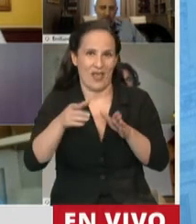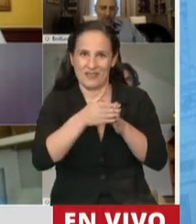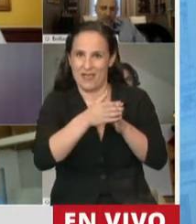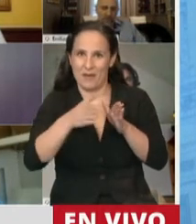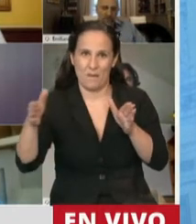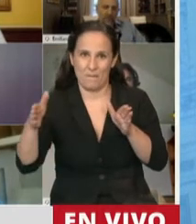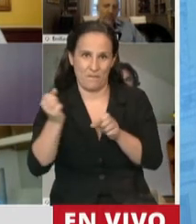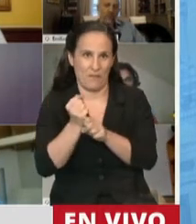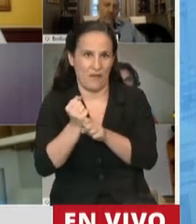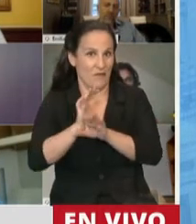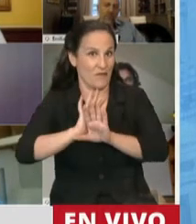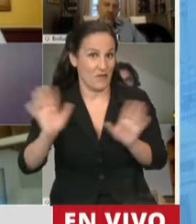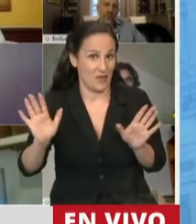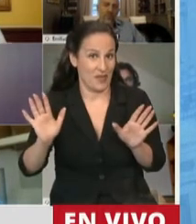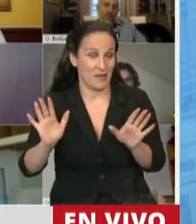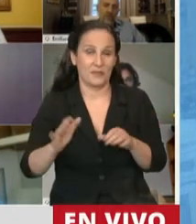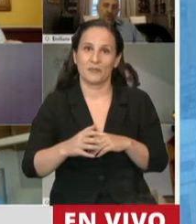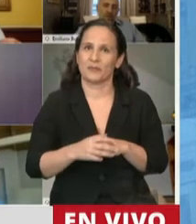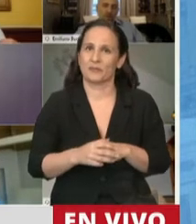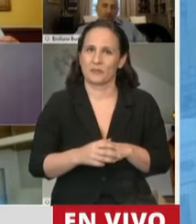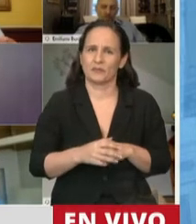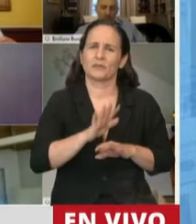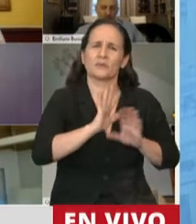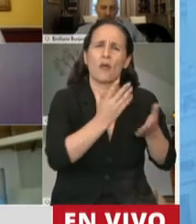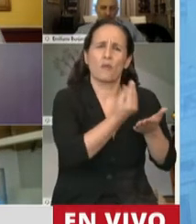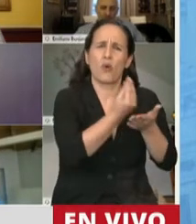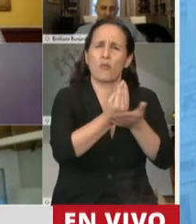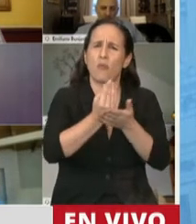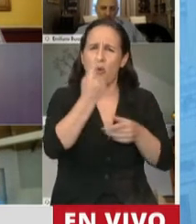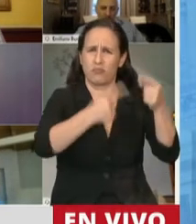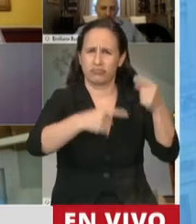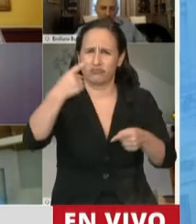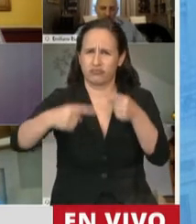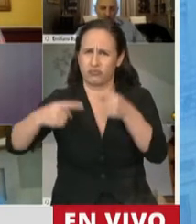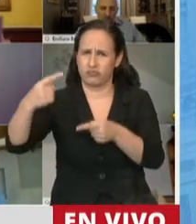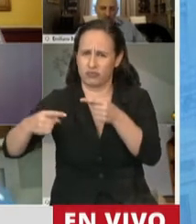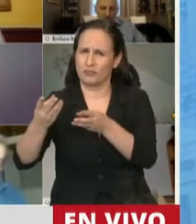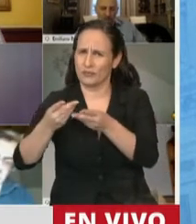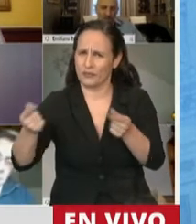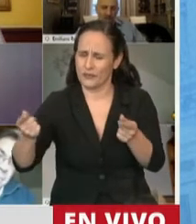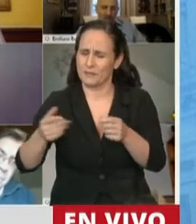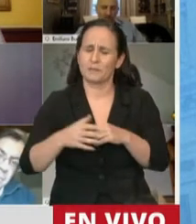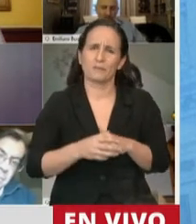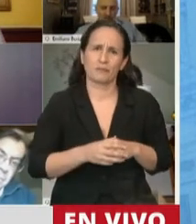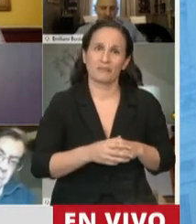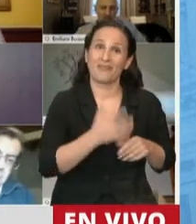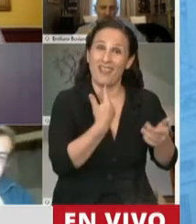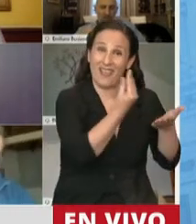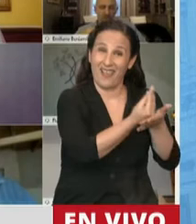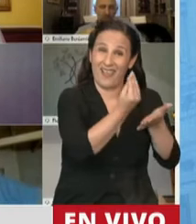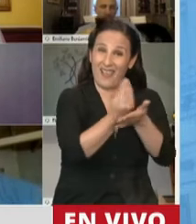desempeño en distintos cargos públicos. En todos esos cargos